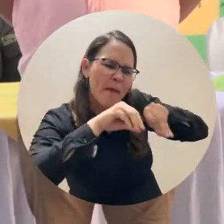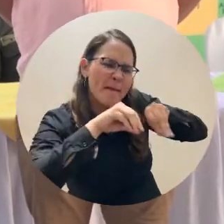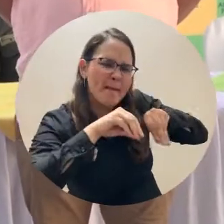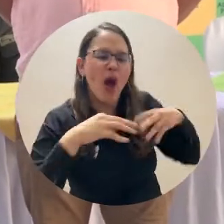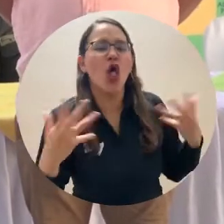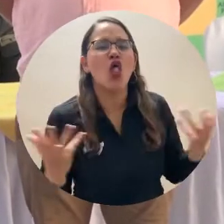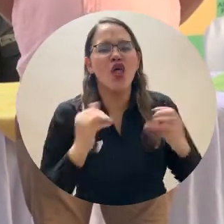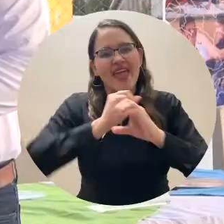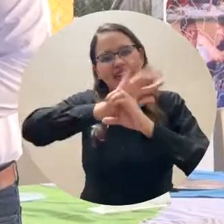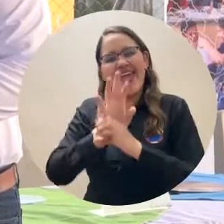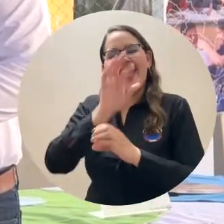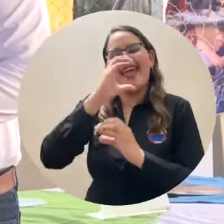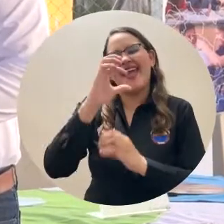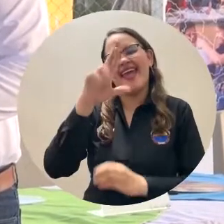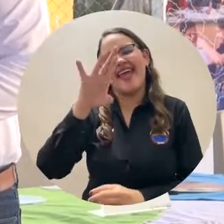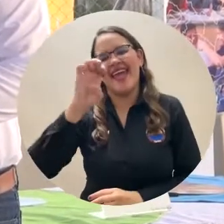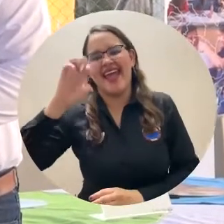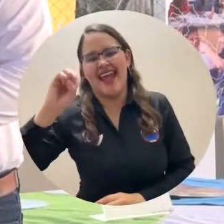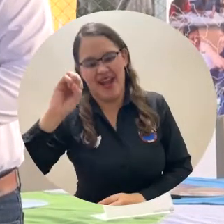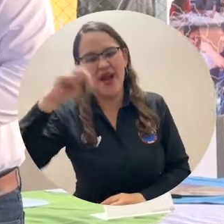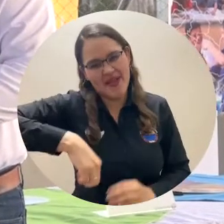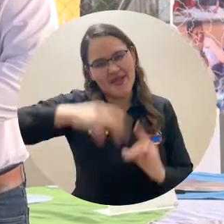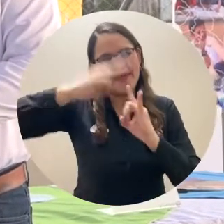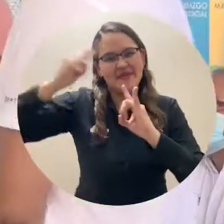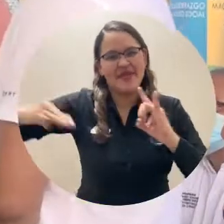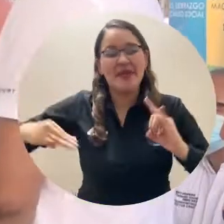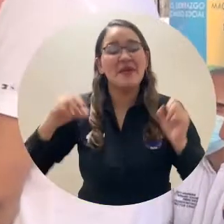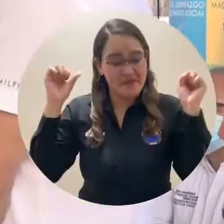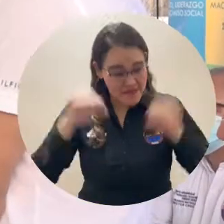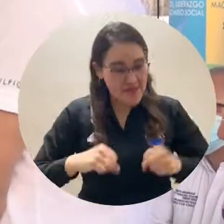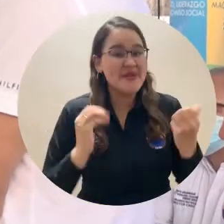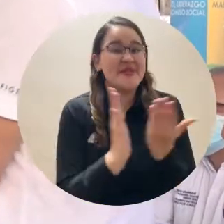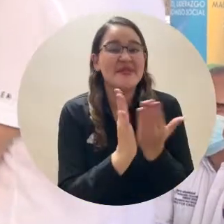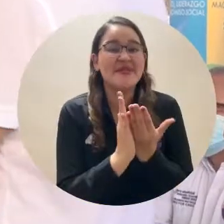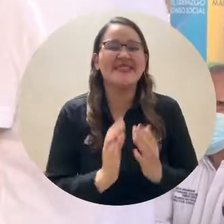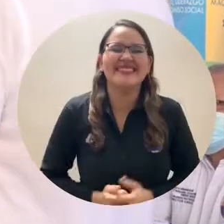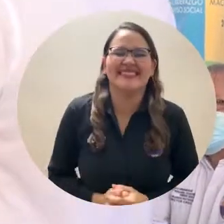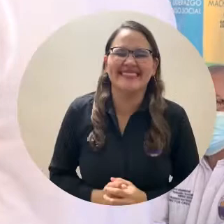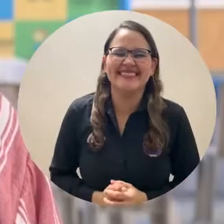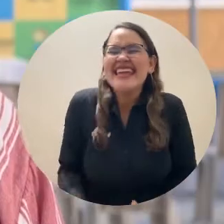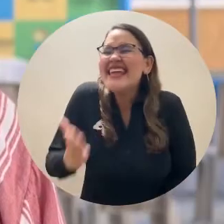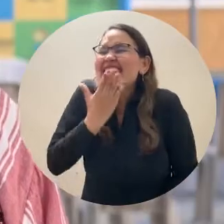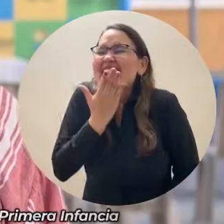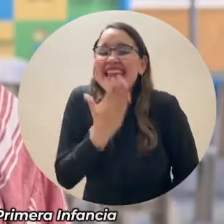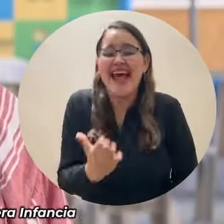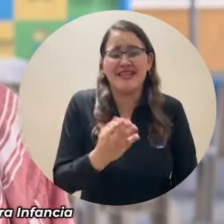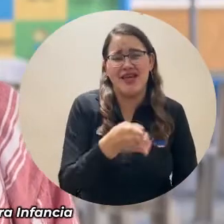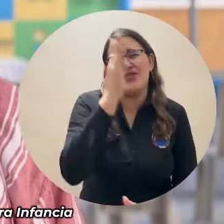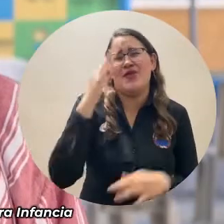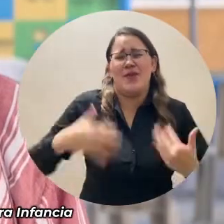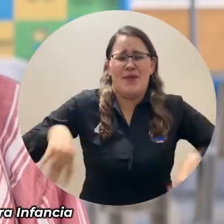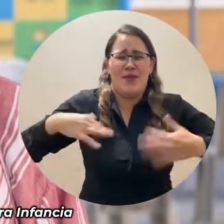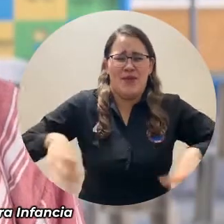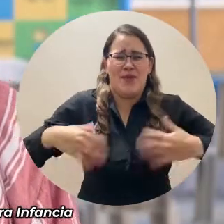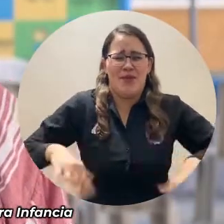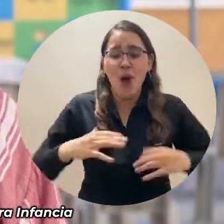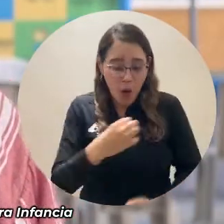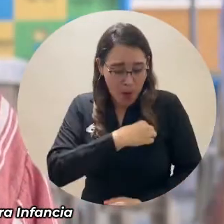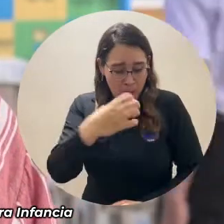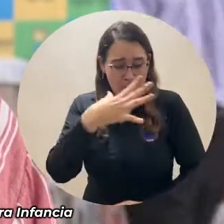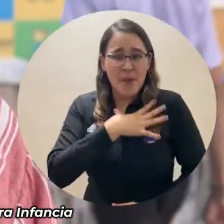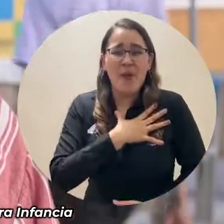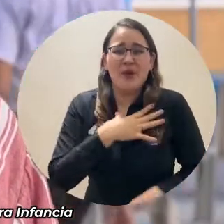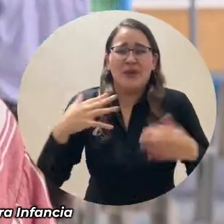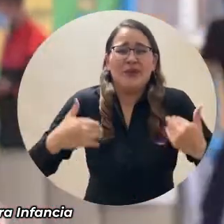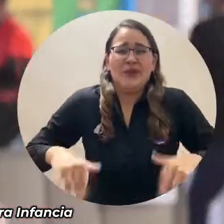Regionalización de la Educación y las Oportunidades de Unimagdalena. Agradecida con Dios por haber presentado esta